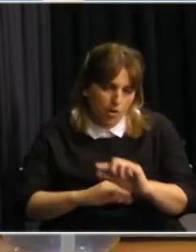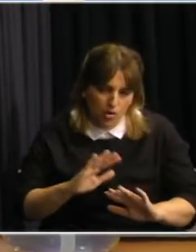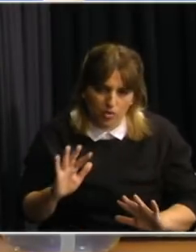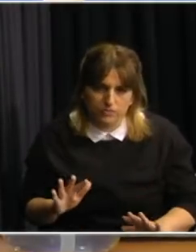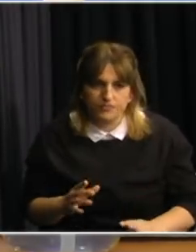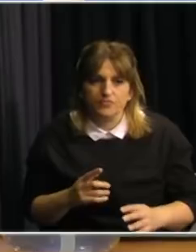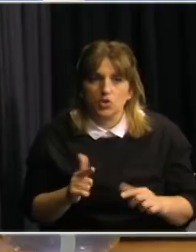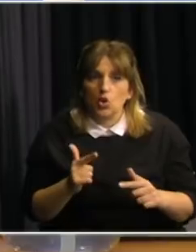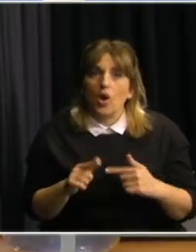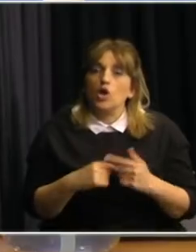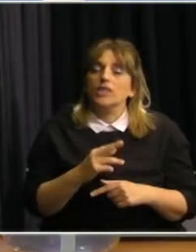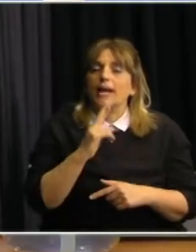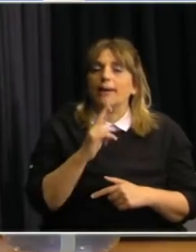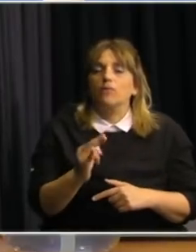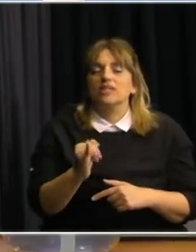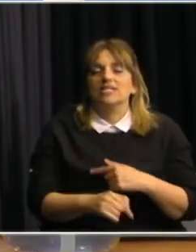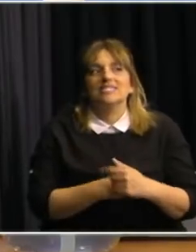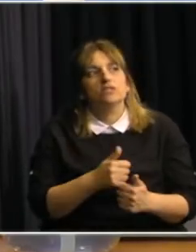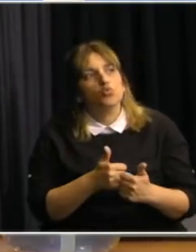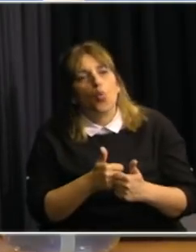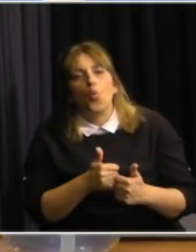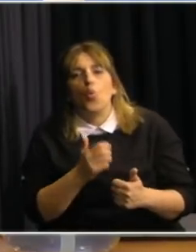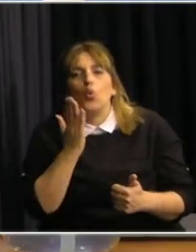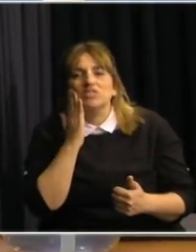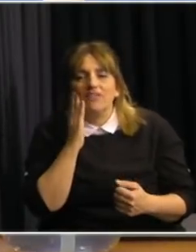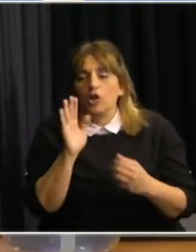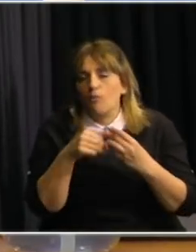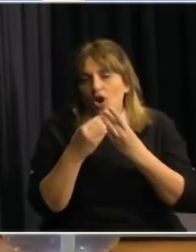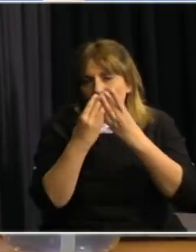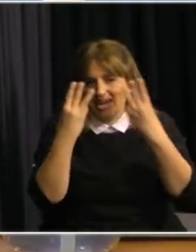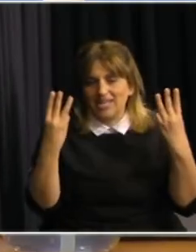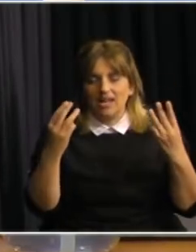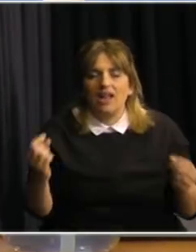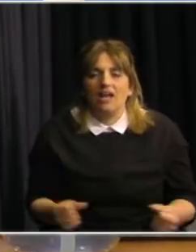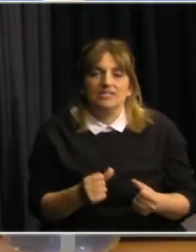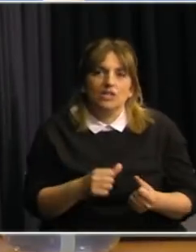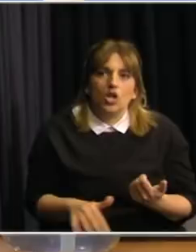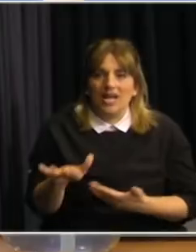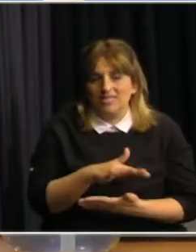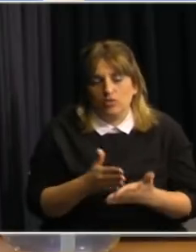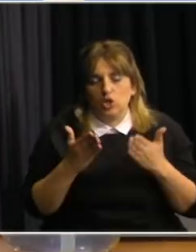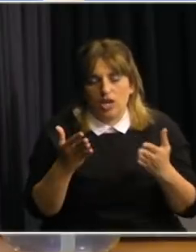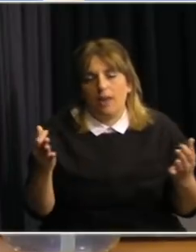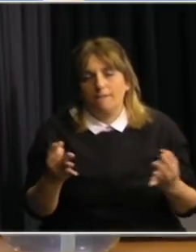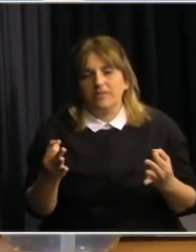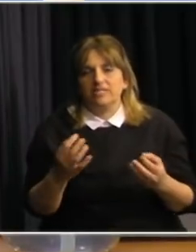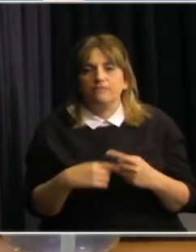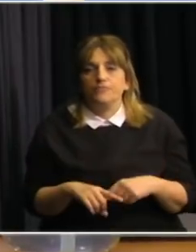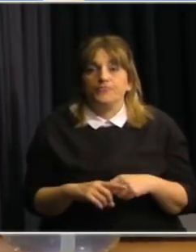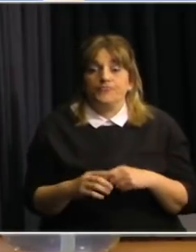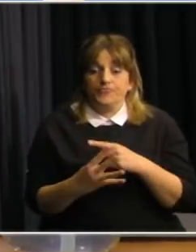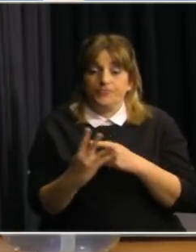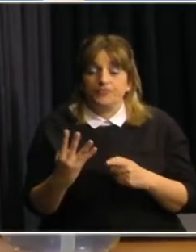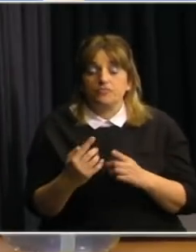no hay otra respuesta que mantener el criterio general aplicado a las situaciones concretas e ir con las cuatro